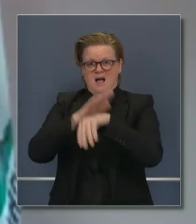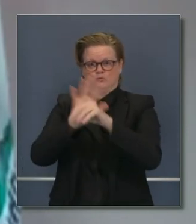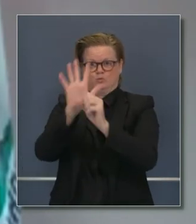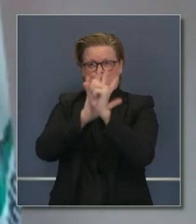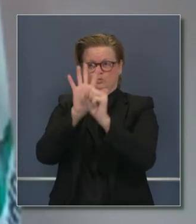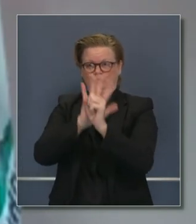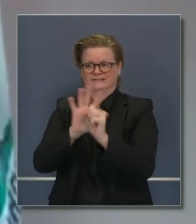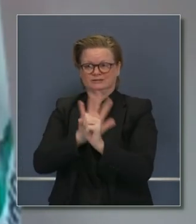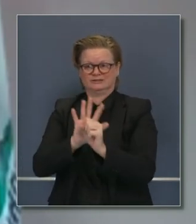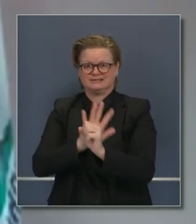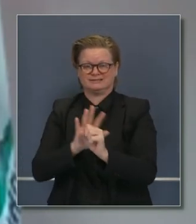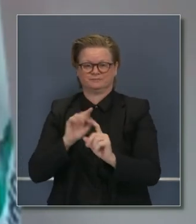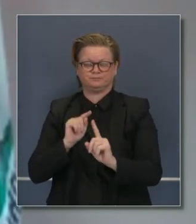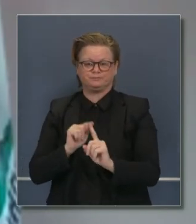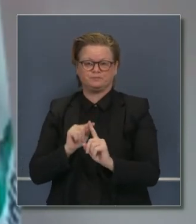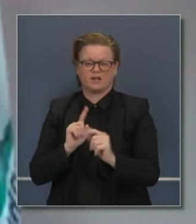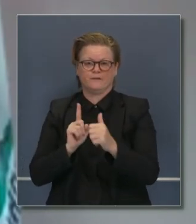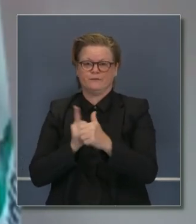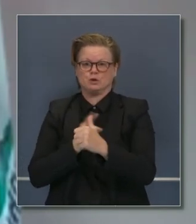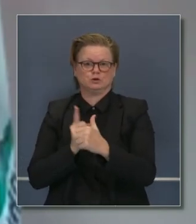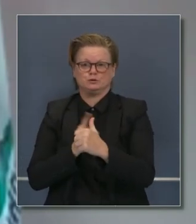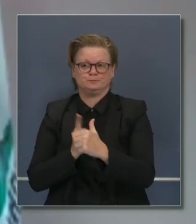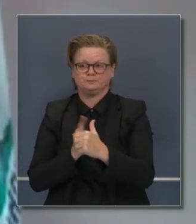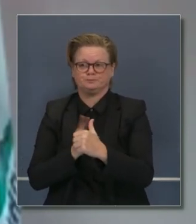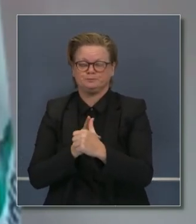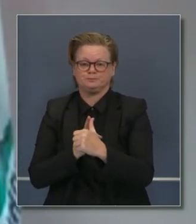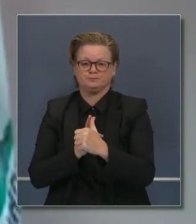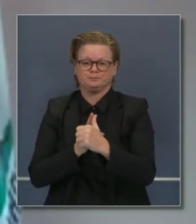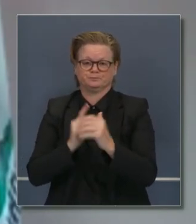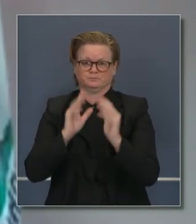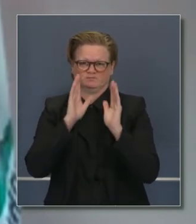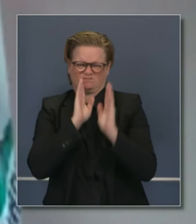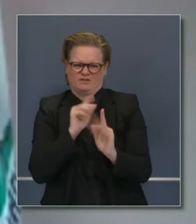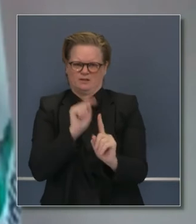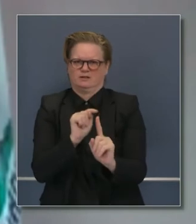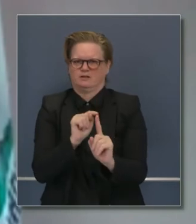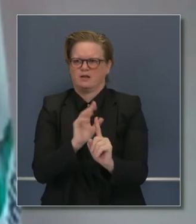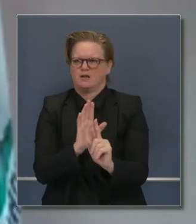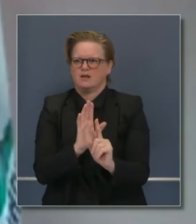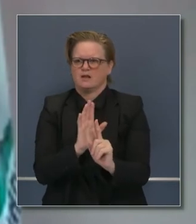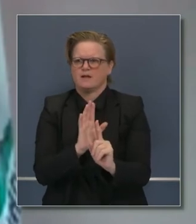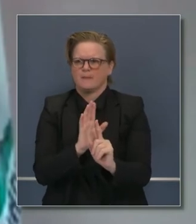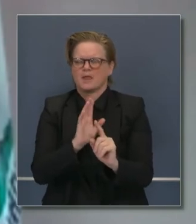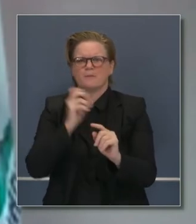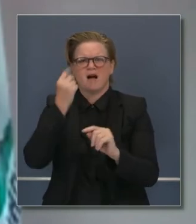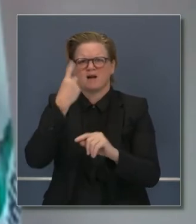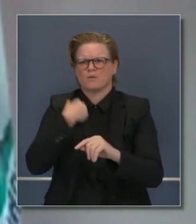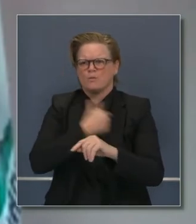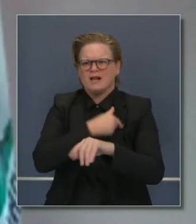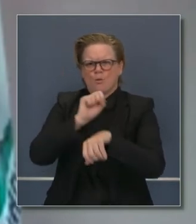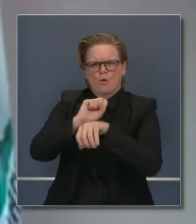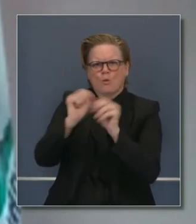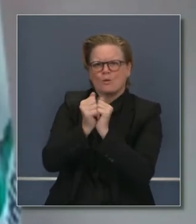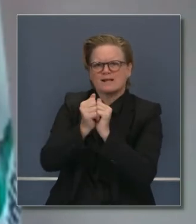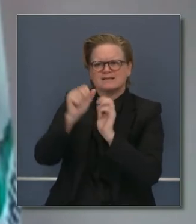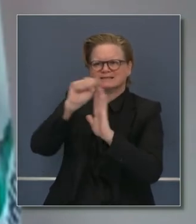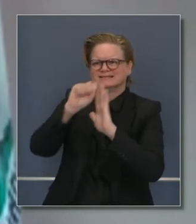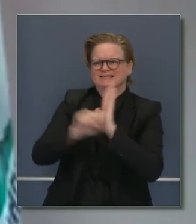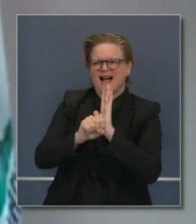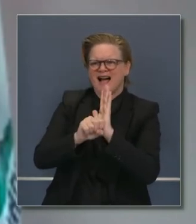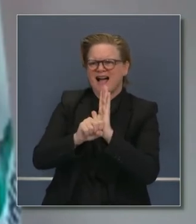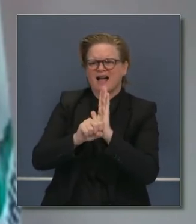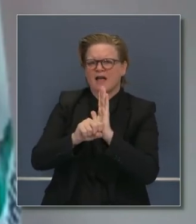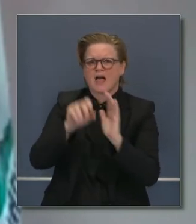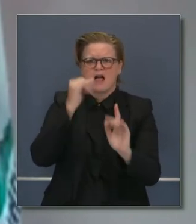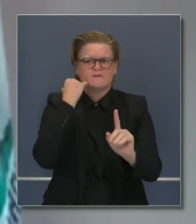regional, la capacidad regional primero, pero claro, trabajando juntos como estado y si es necesario, los pacientes en